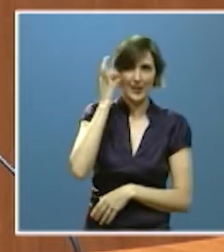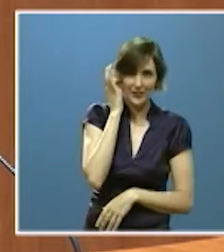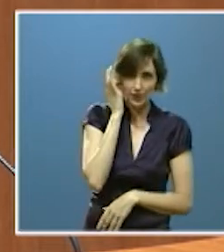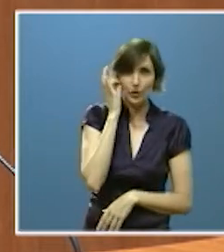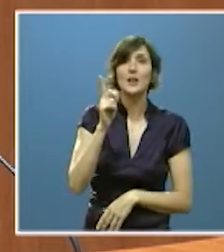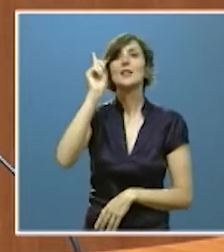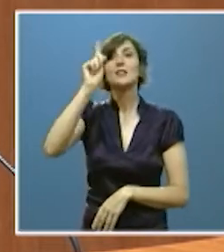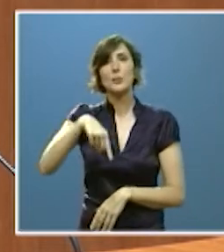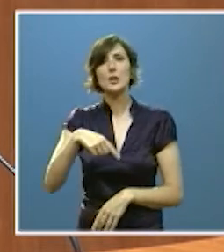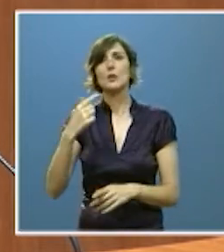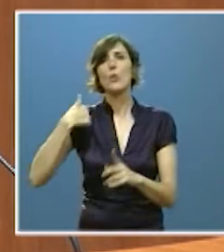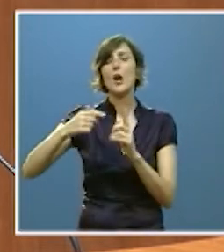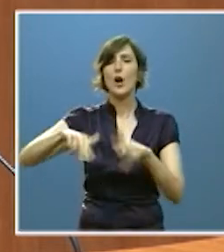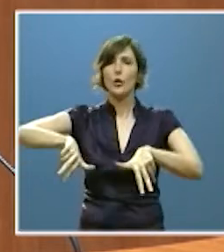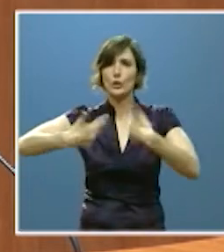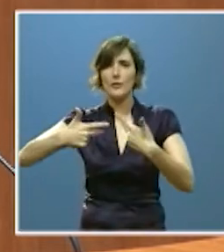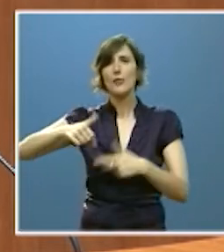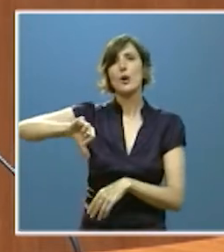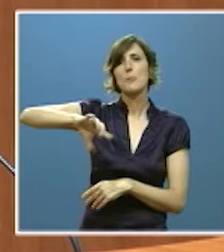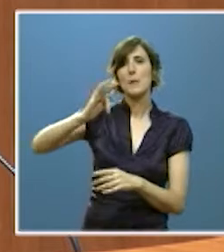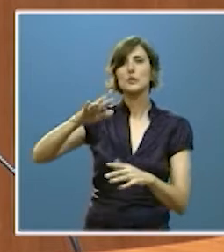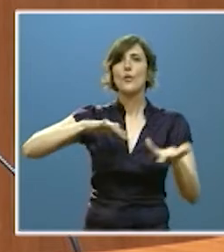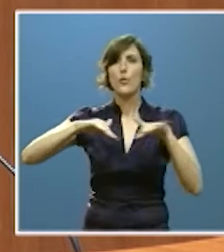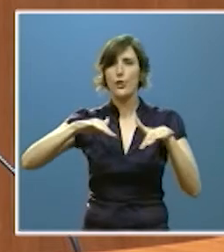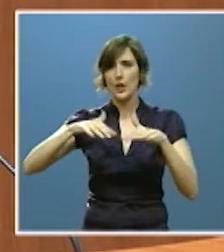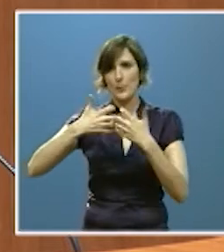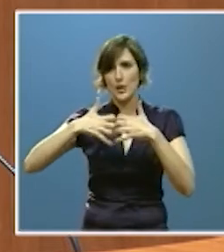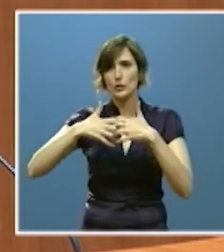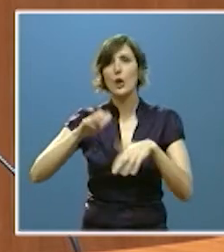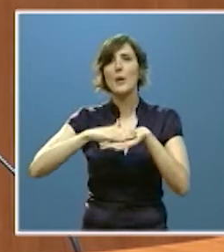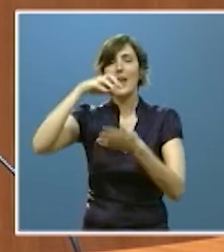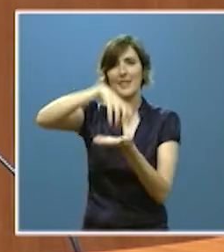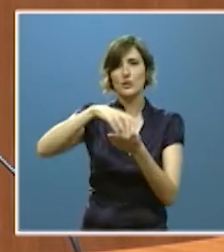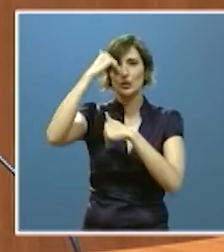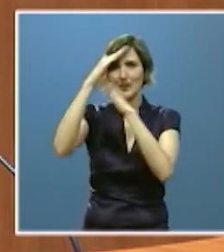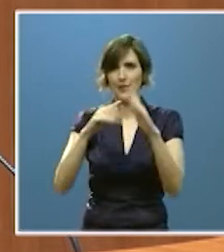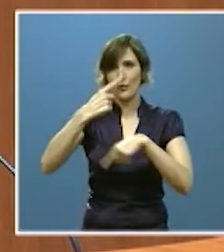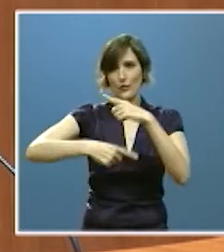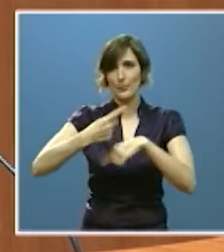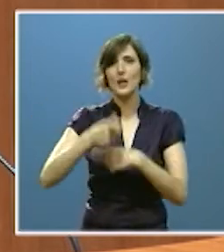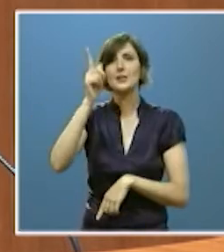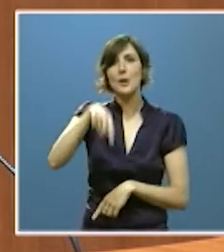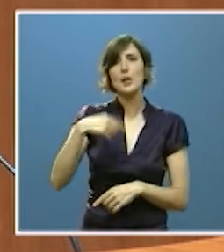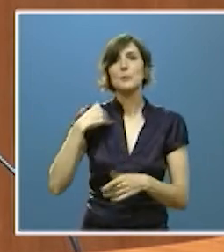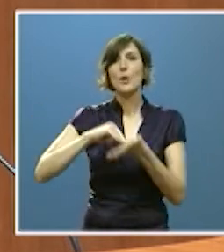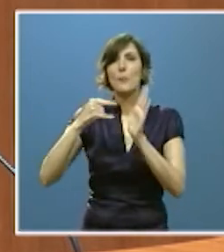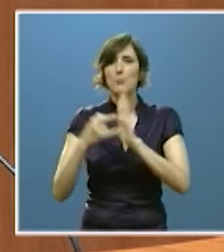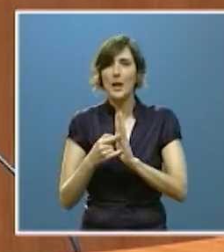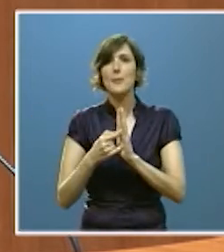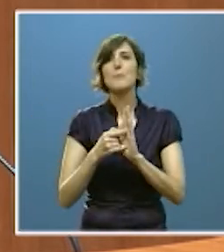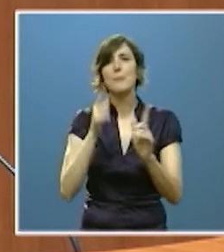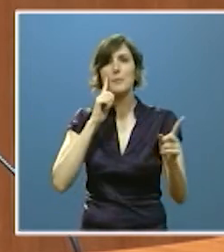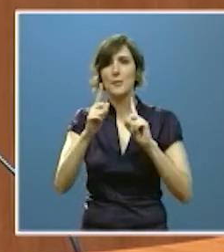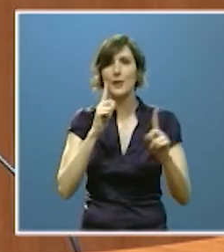decreto de autorización y funcionamiento de los centros de atención familiar así como un plan de prevención de la violencia